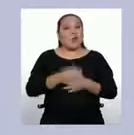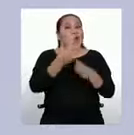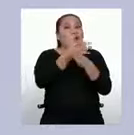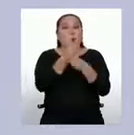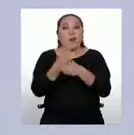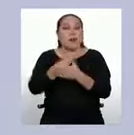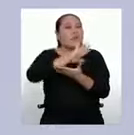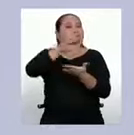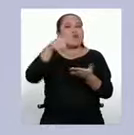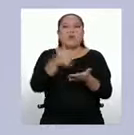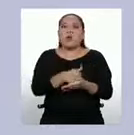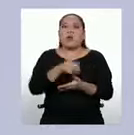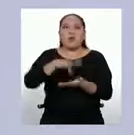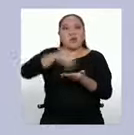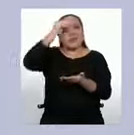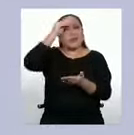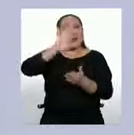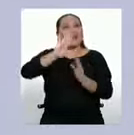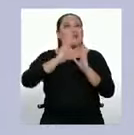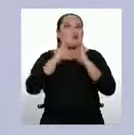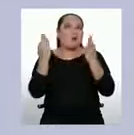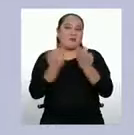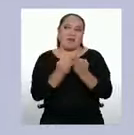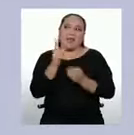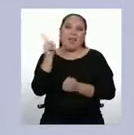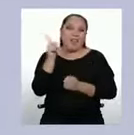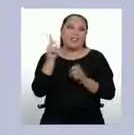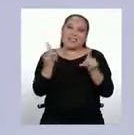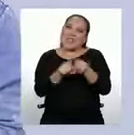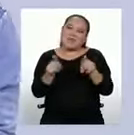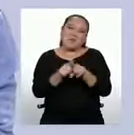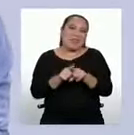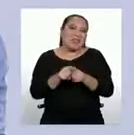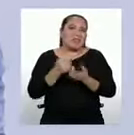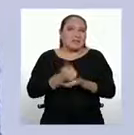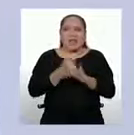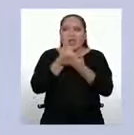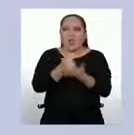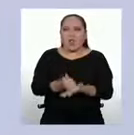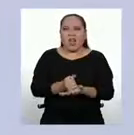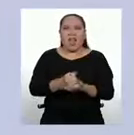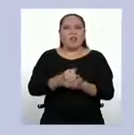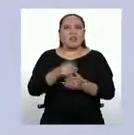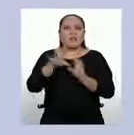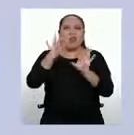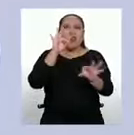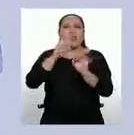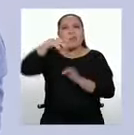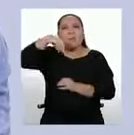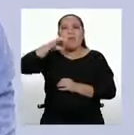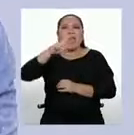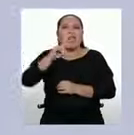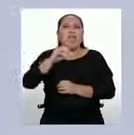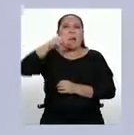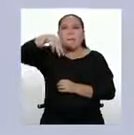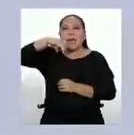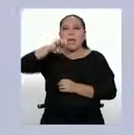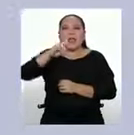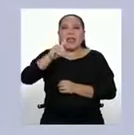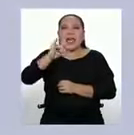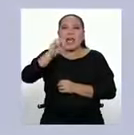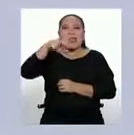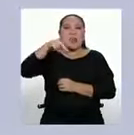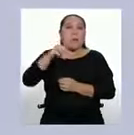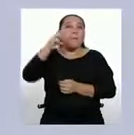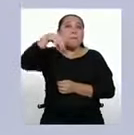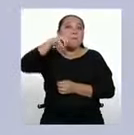Comparte todo lo que has aprendido con tu familia. Seguro a ellos también les servirá determinar la media, la mediana y moda en su vida cotidiana. Vamos,